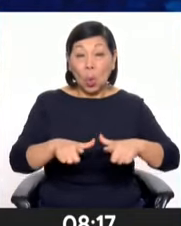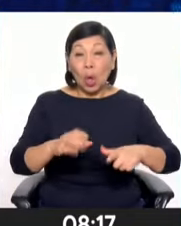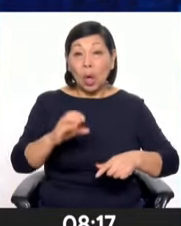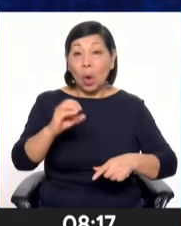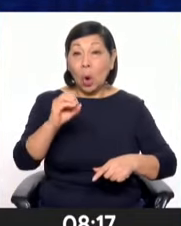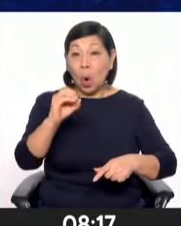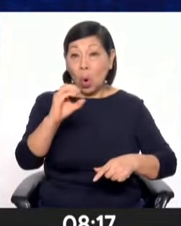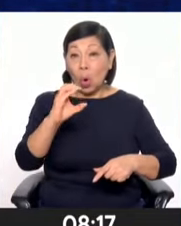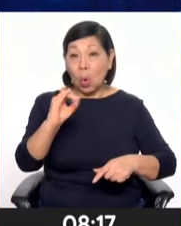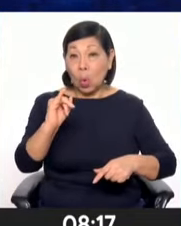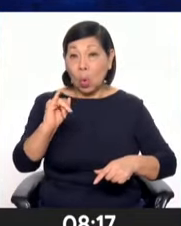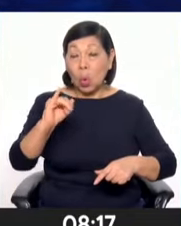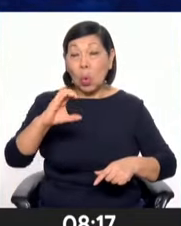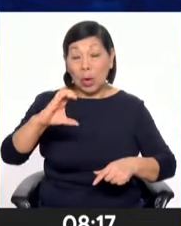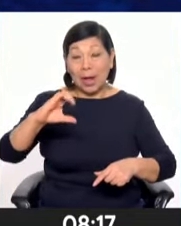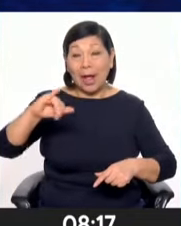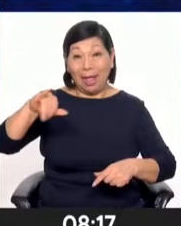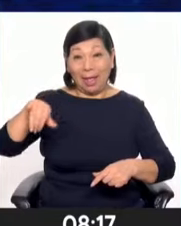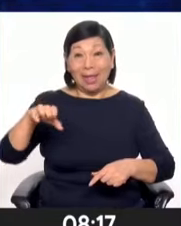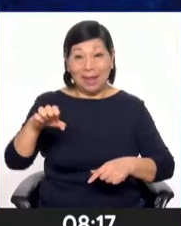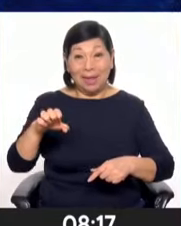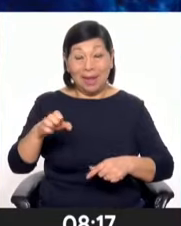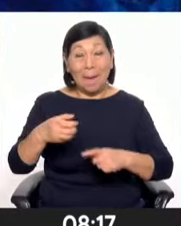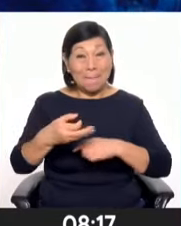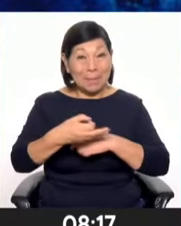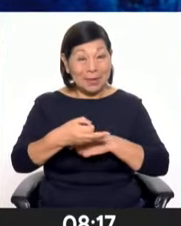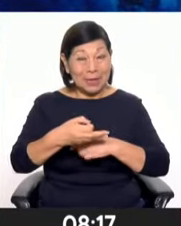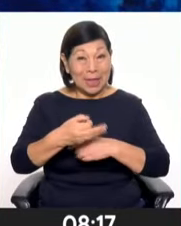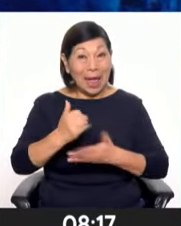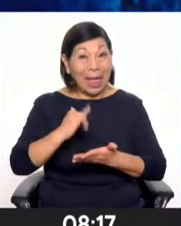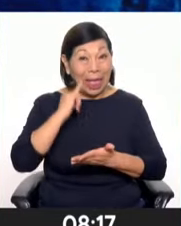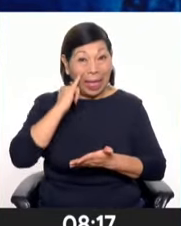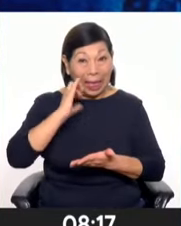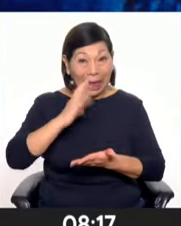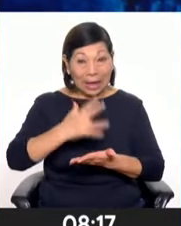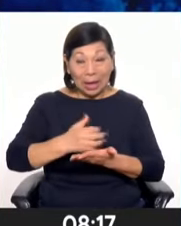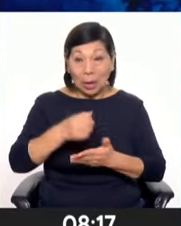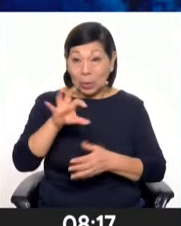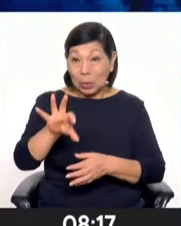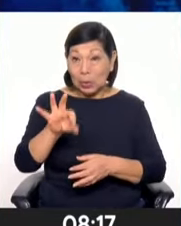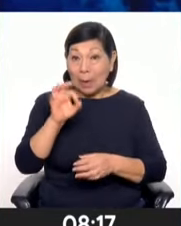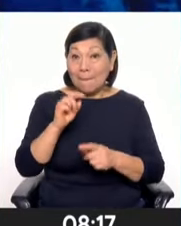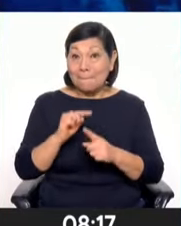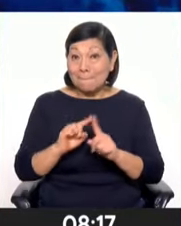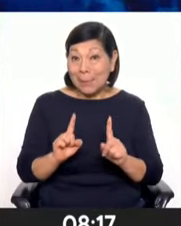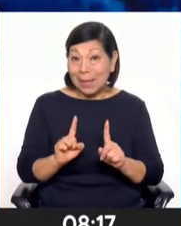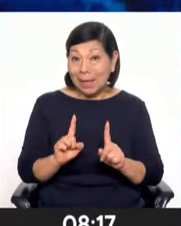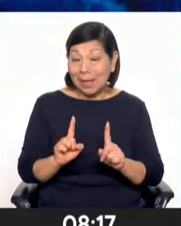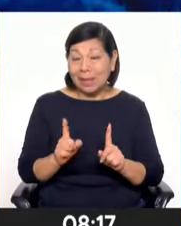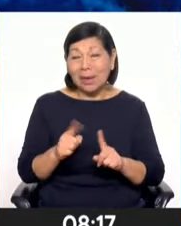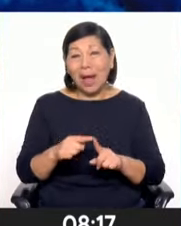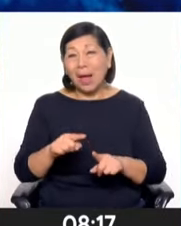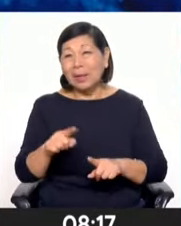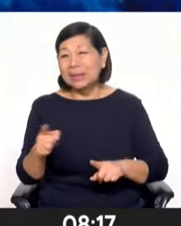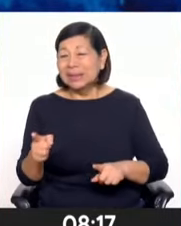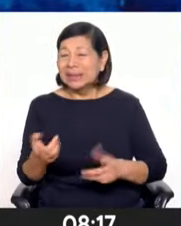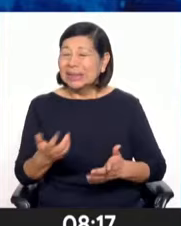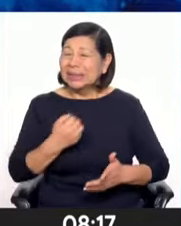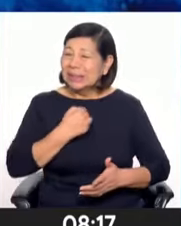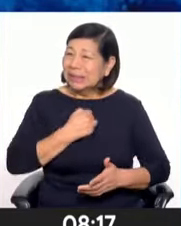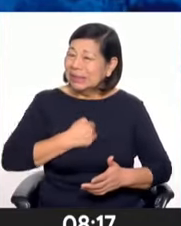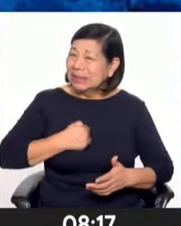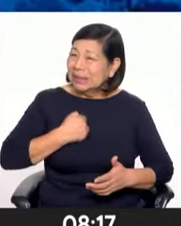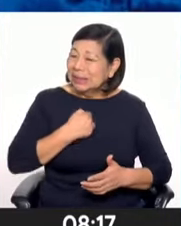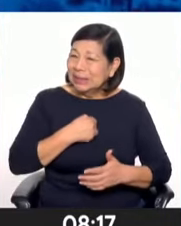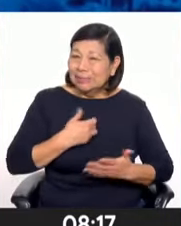el ojo del mundo. Toda la atención ha girado en torno a este hallazgo. Sin embargo, hay hechos lamentables que se vienen